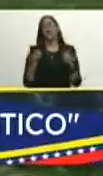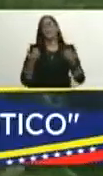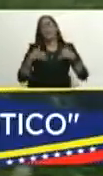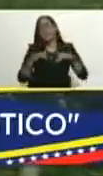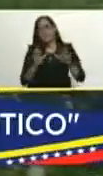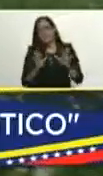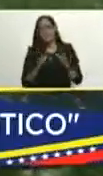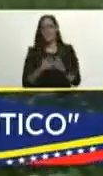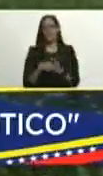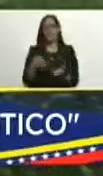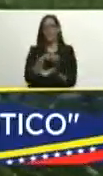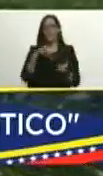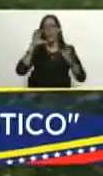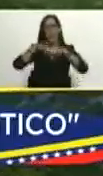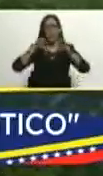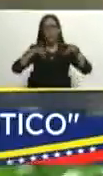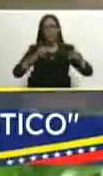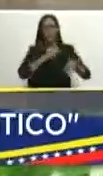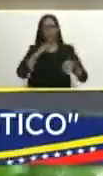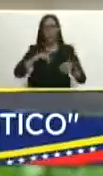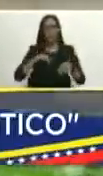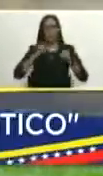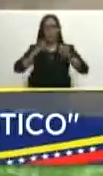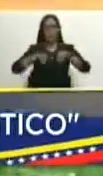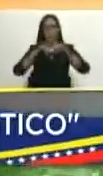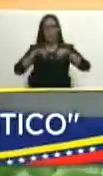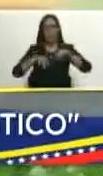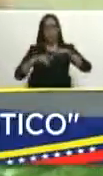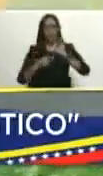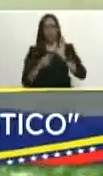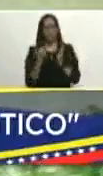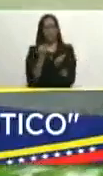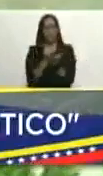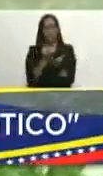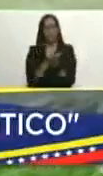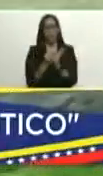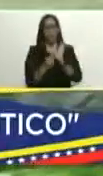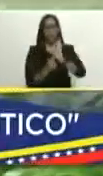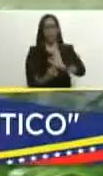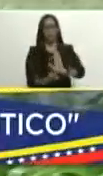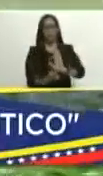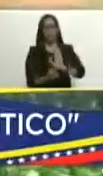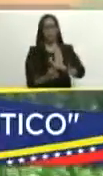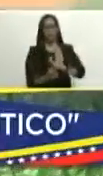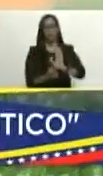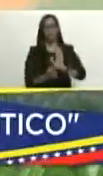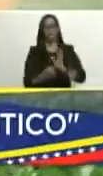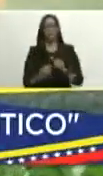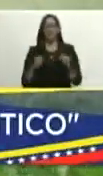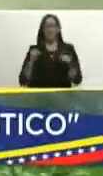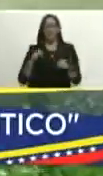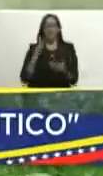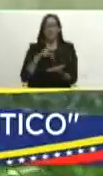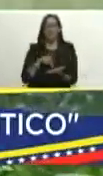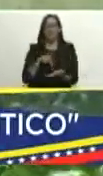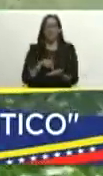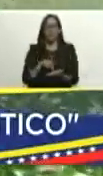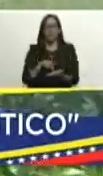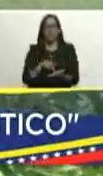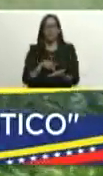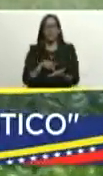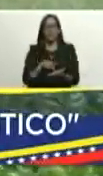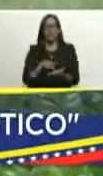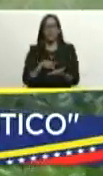seguimos nosotros sembrando. Y esta prueba es acá, de este sector pirítico. aquí estoy con Evaristo Solano,